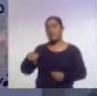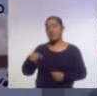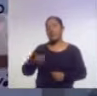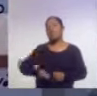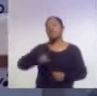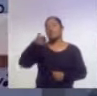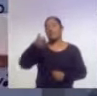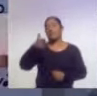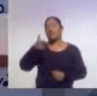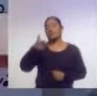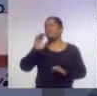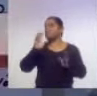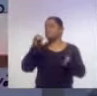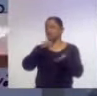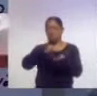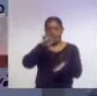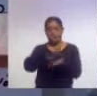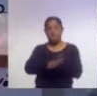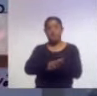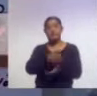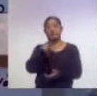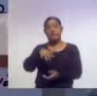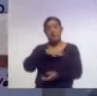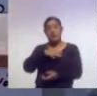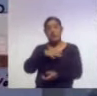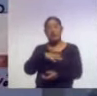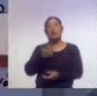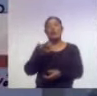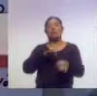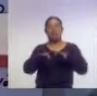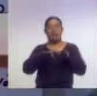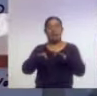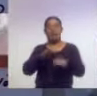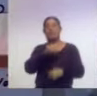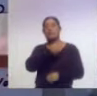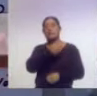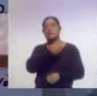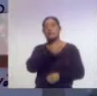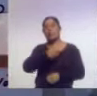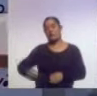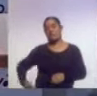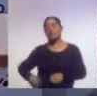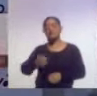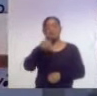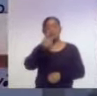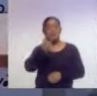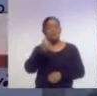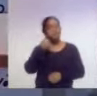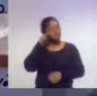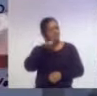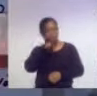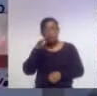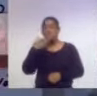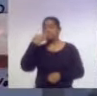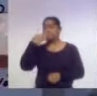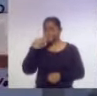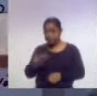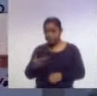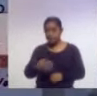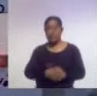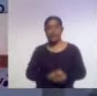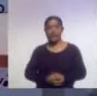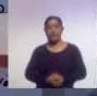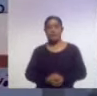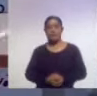ha sido de los primeros que ha trabajado con sus municipios. Entonces vemos una perspectiva muy favorable porque